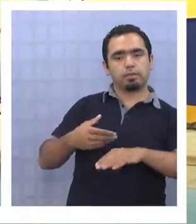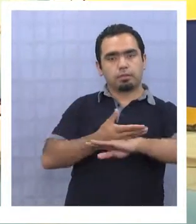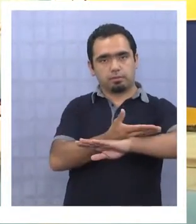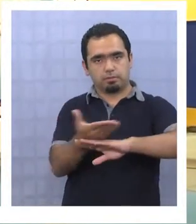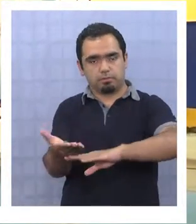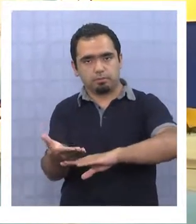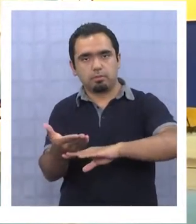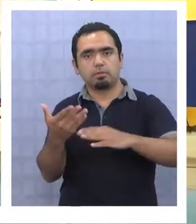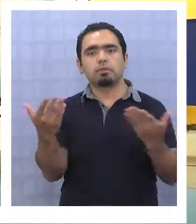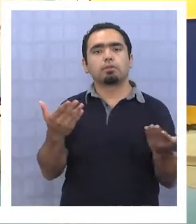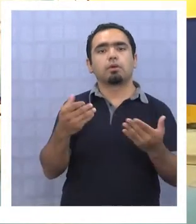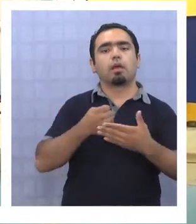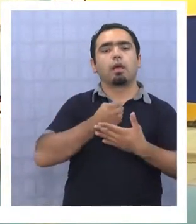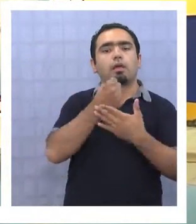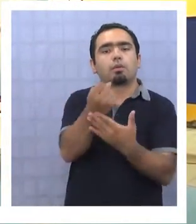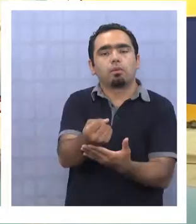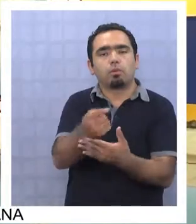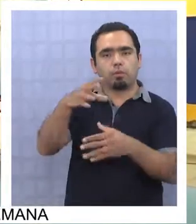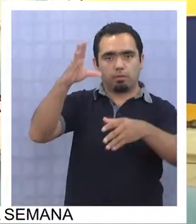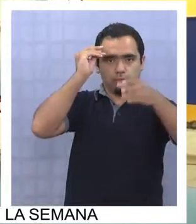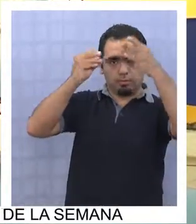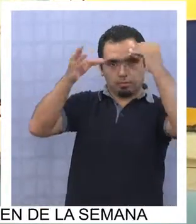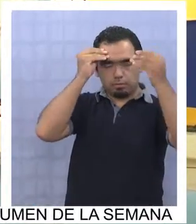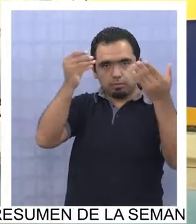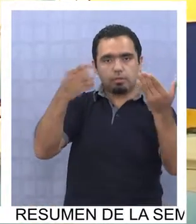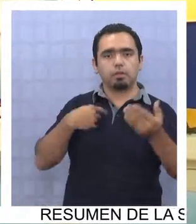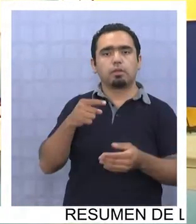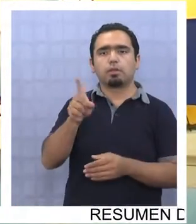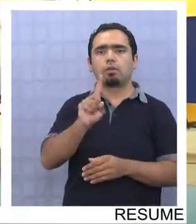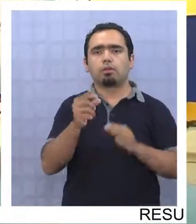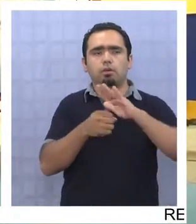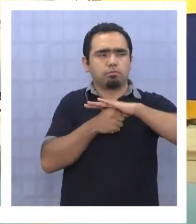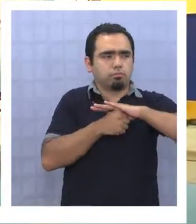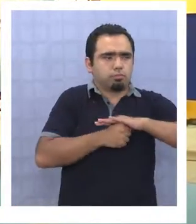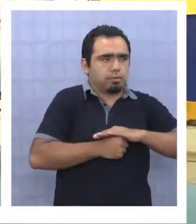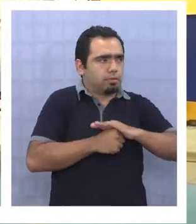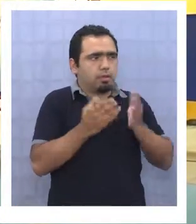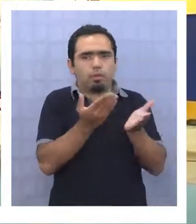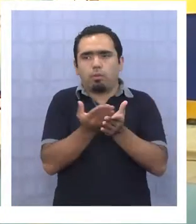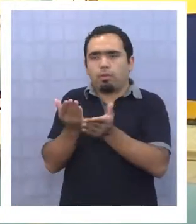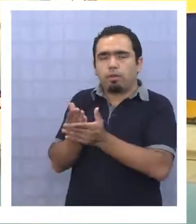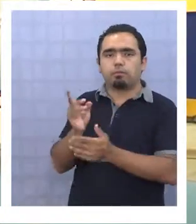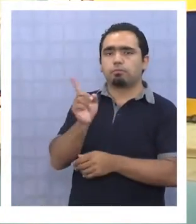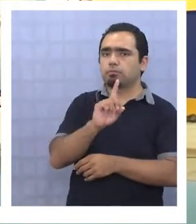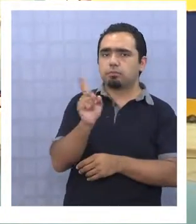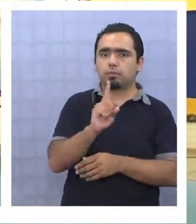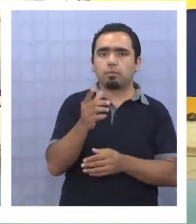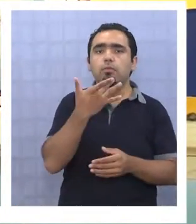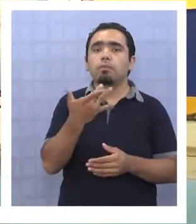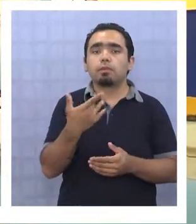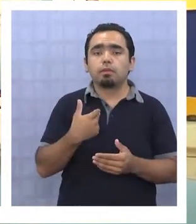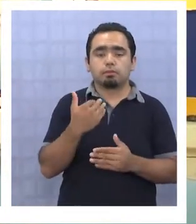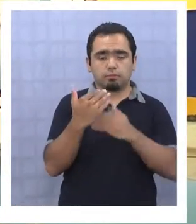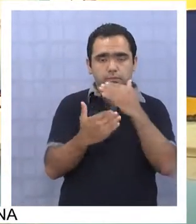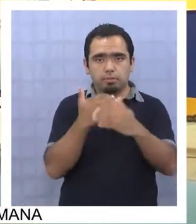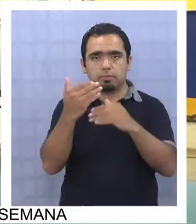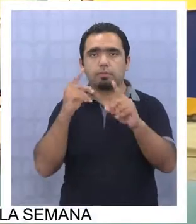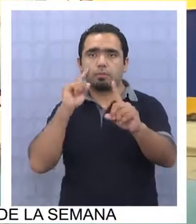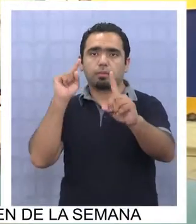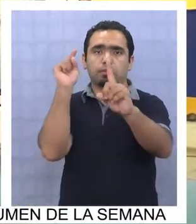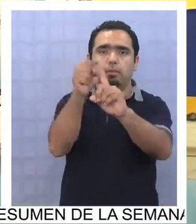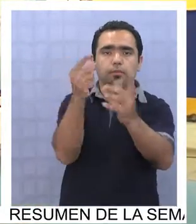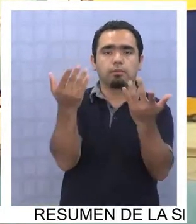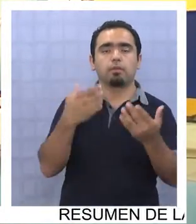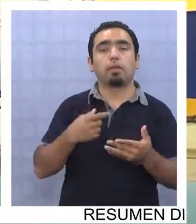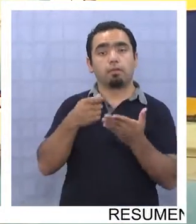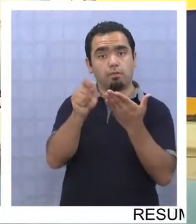del aprendizaje y no una herramienta que de alguna manera signifique el agobio de las comunidades escolares para que vayan detrás de un determinado resultado.